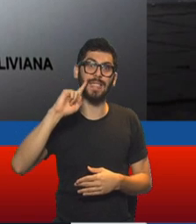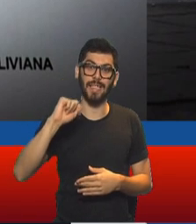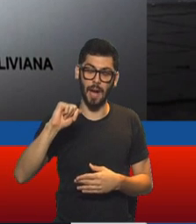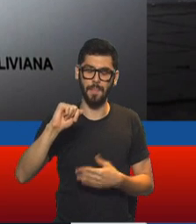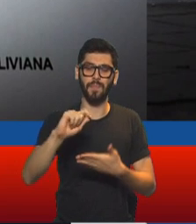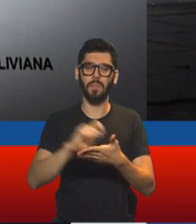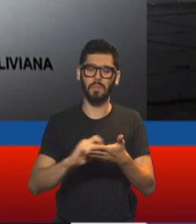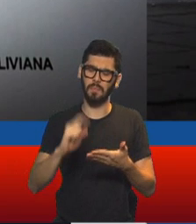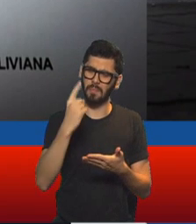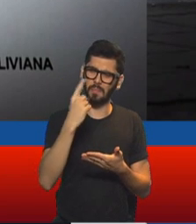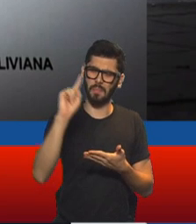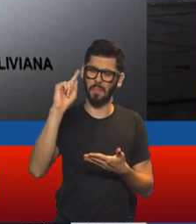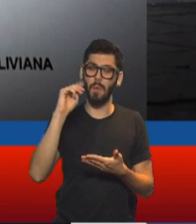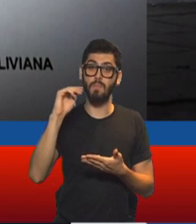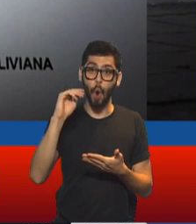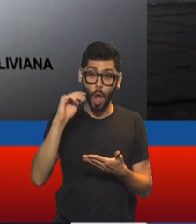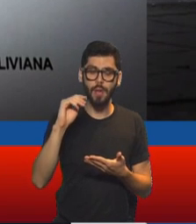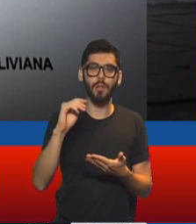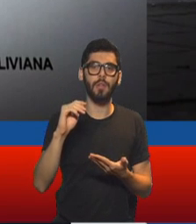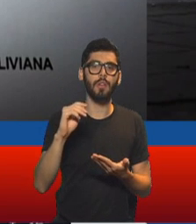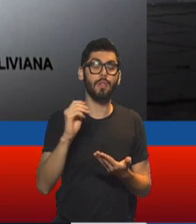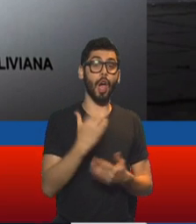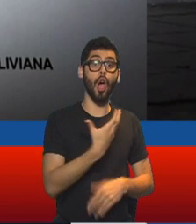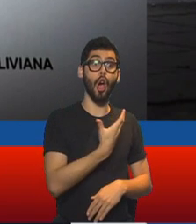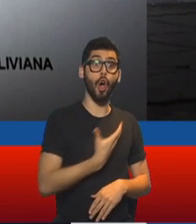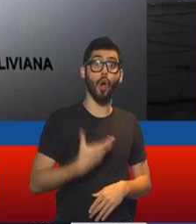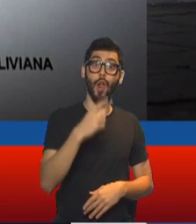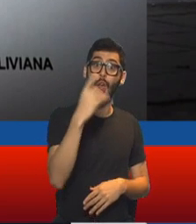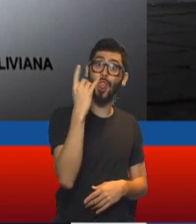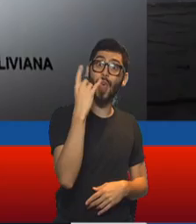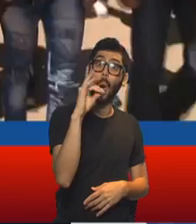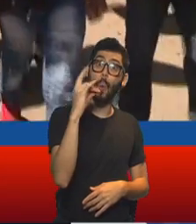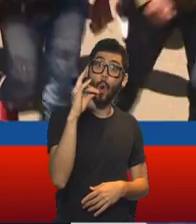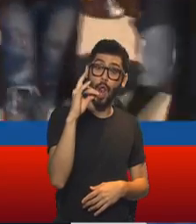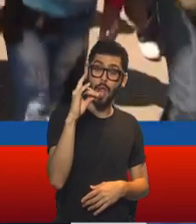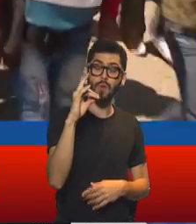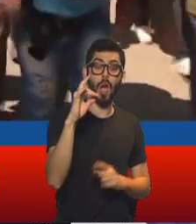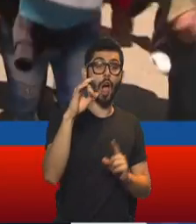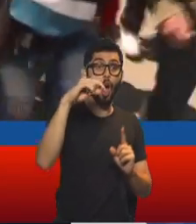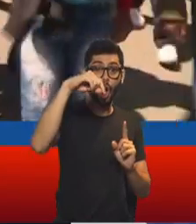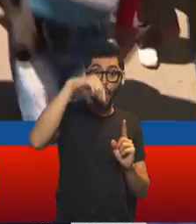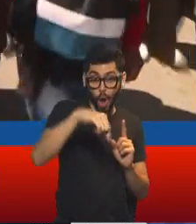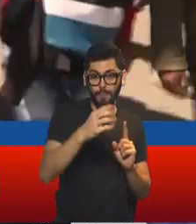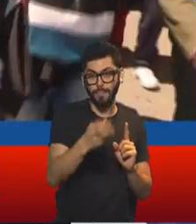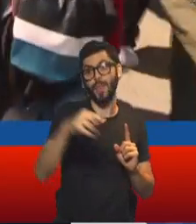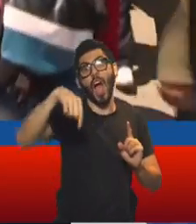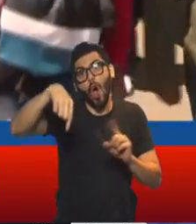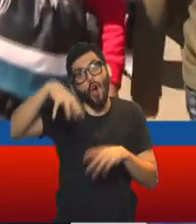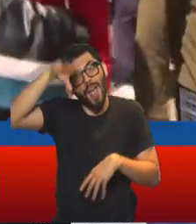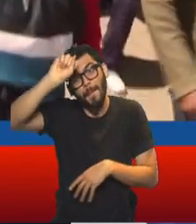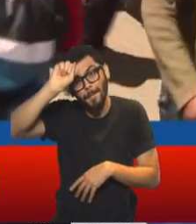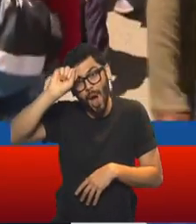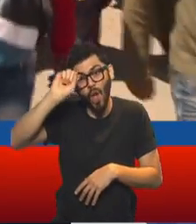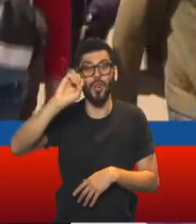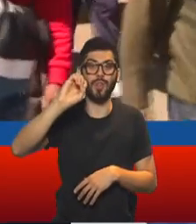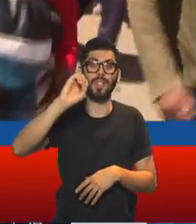carta, ¿por qué se buscó? Bueno, fue el gobierno boliviano quien le pidió al embajador argentino, hoy embajador argentino en La Paz,